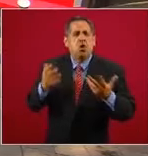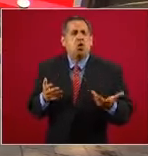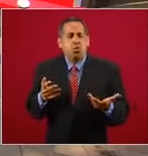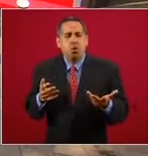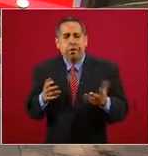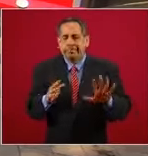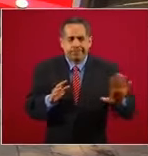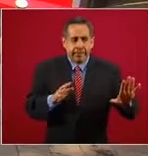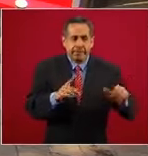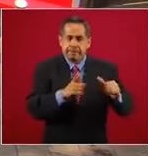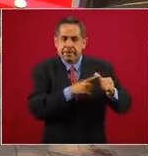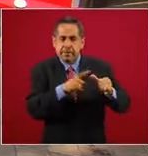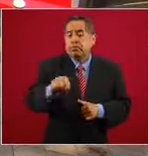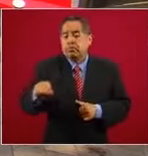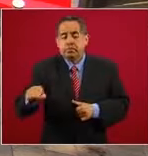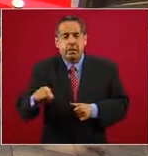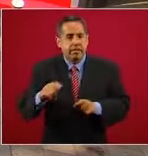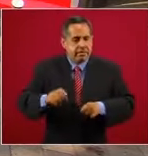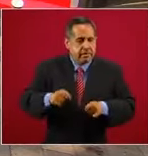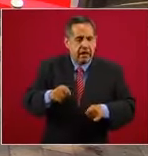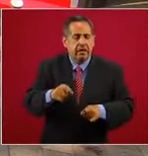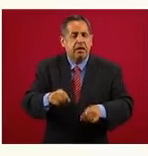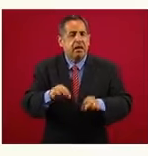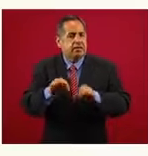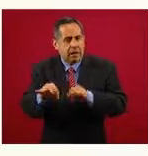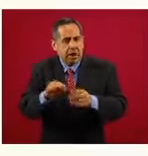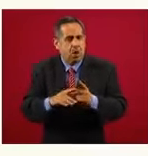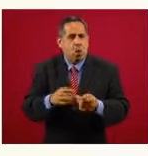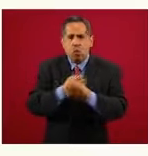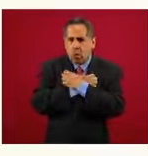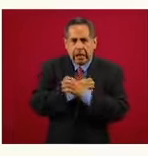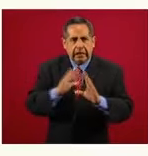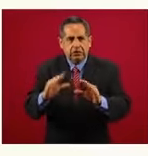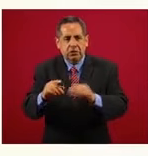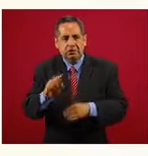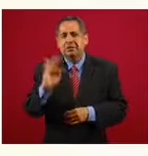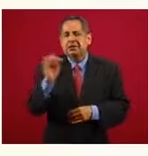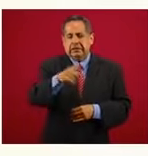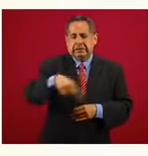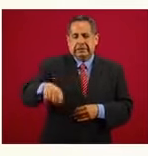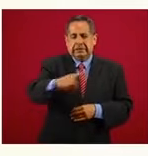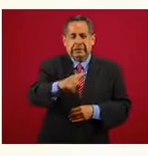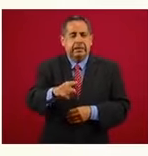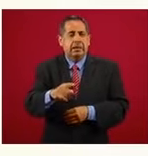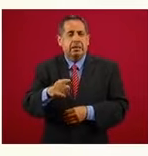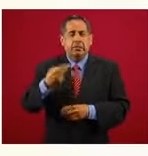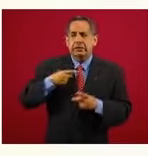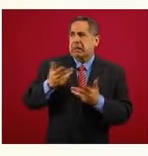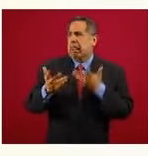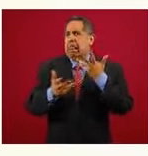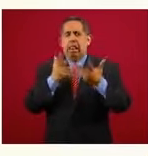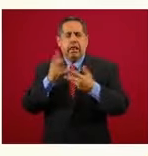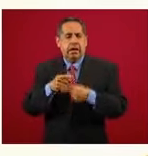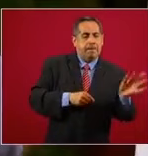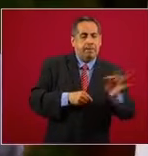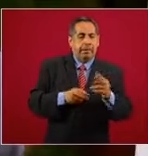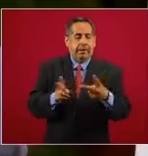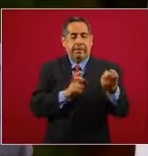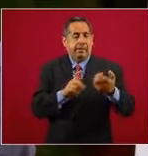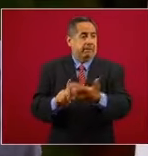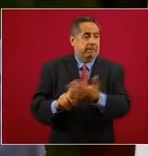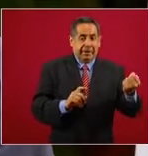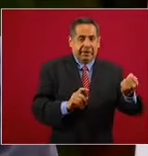trabajo, educación y bienestar a las personas que están en riesgo de ser reclutadas por los grupos delictivos,